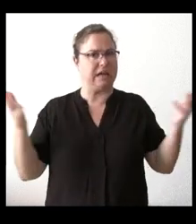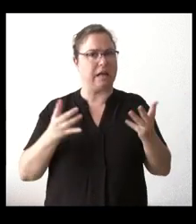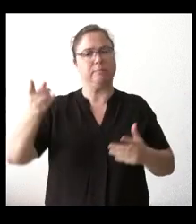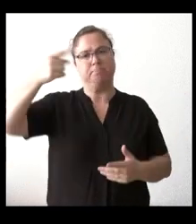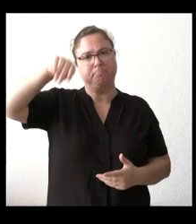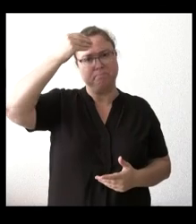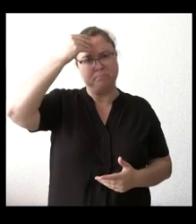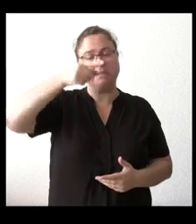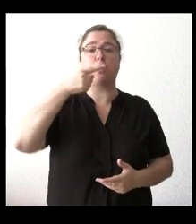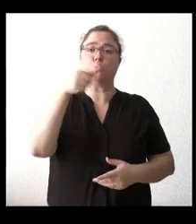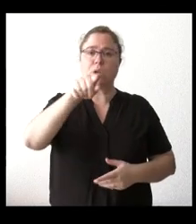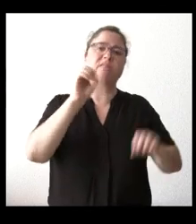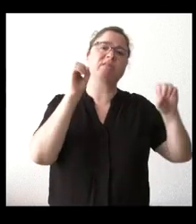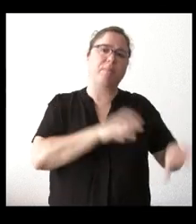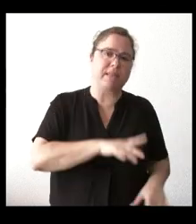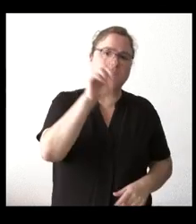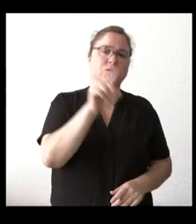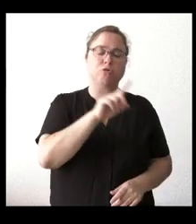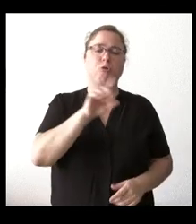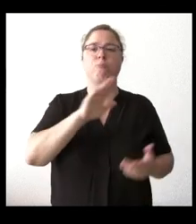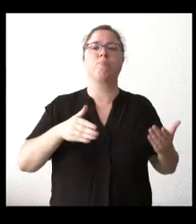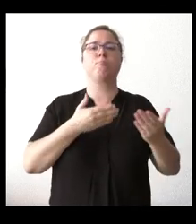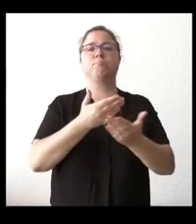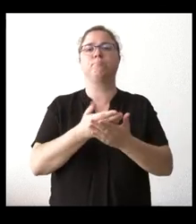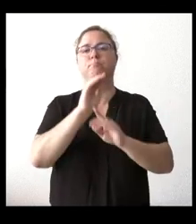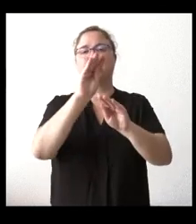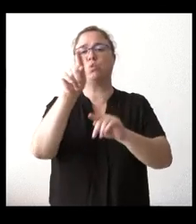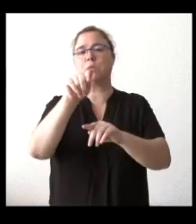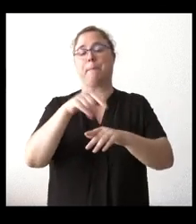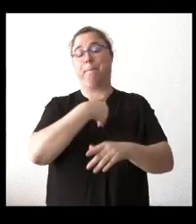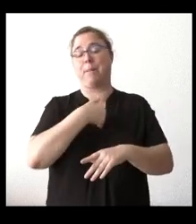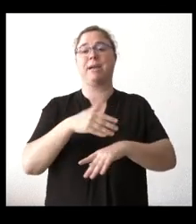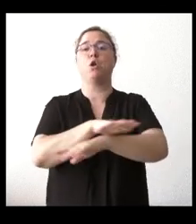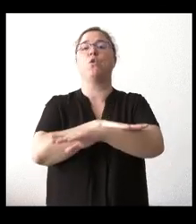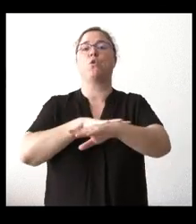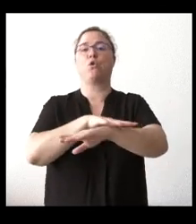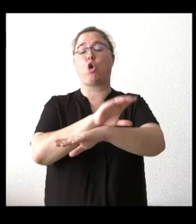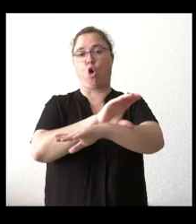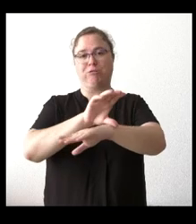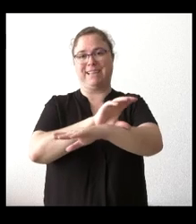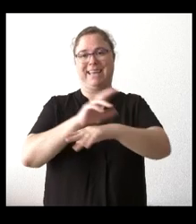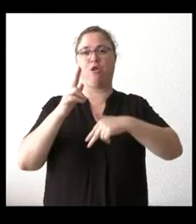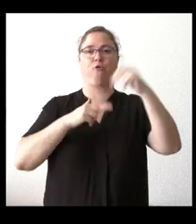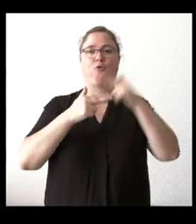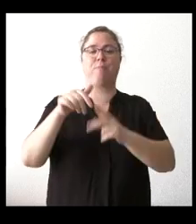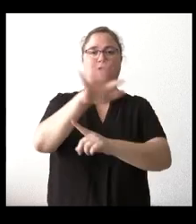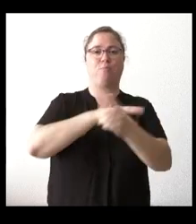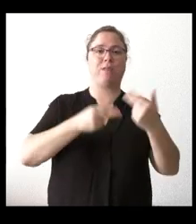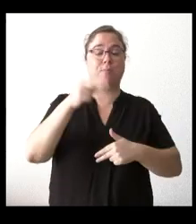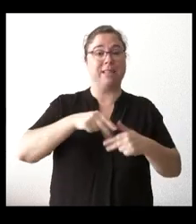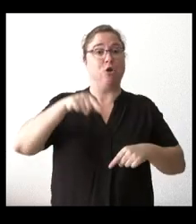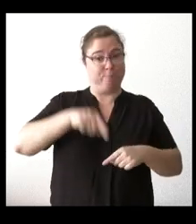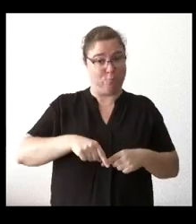dimitir. Y también quería preguntarle, como consejero de Fomento y Mediamiente, esta misma mañana la Asociación Española de